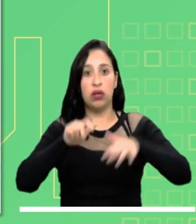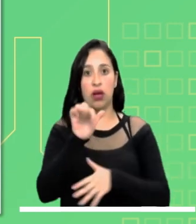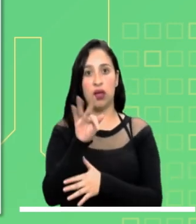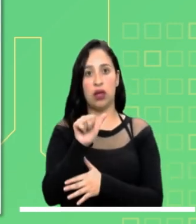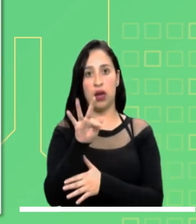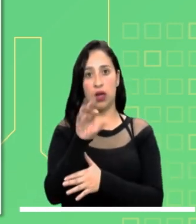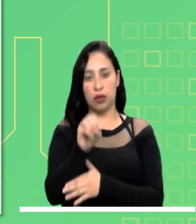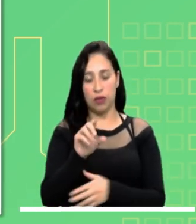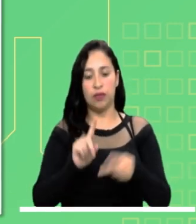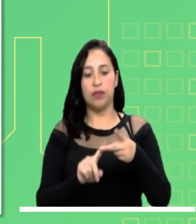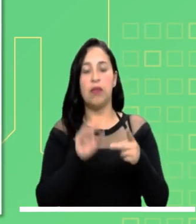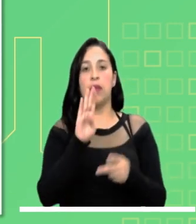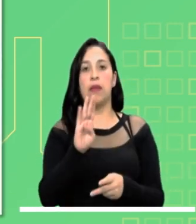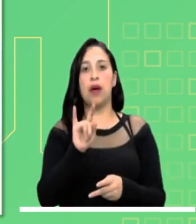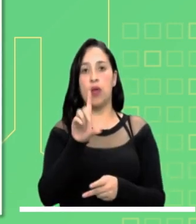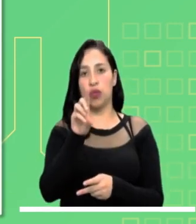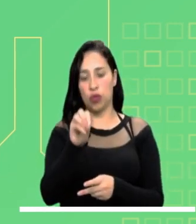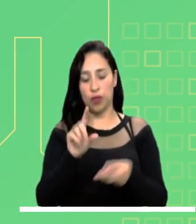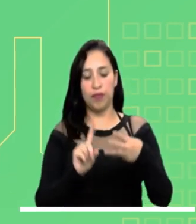San Juan.